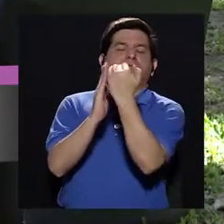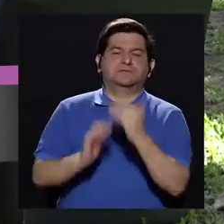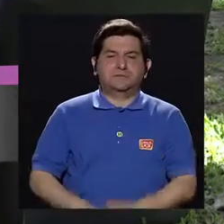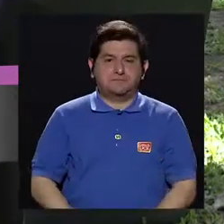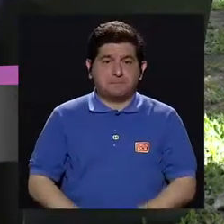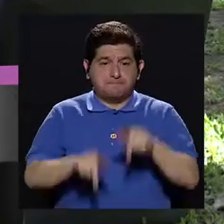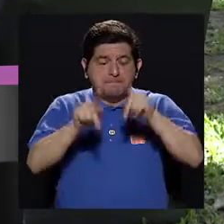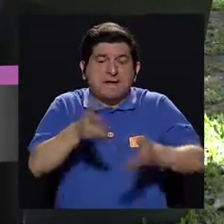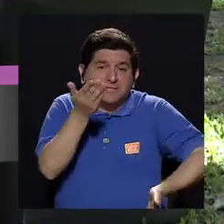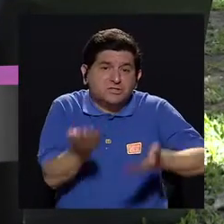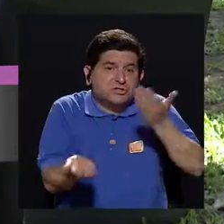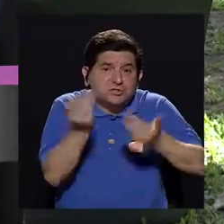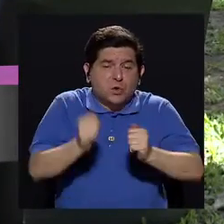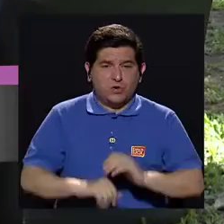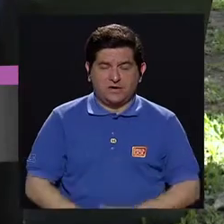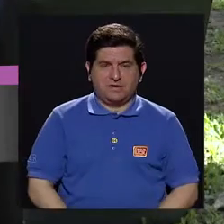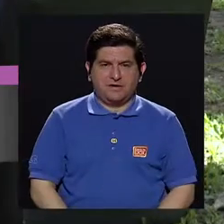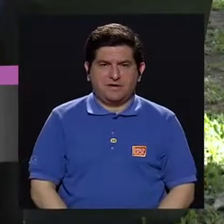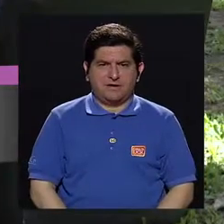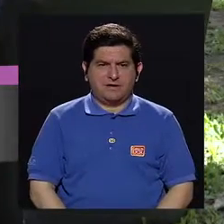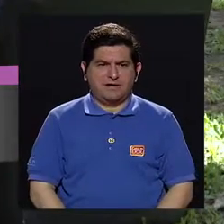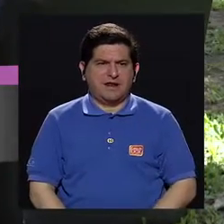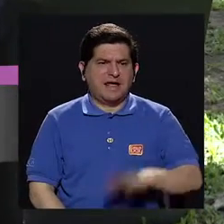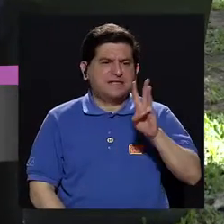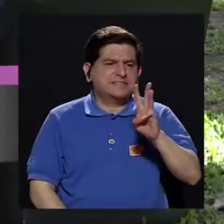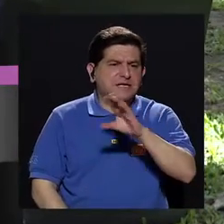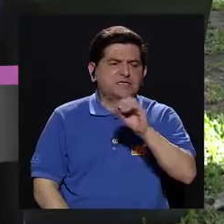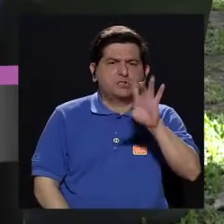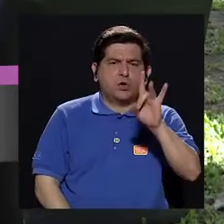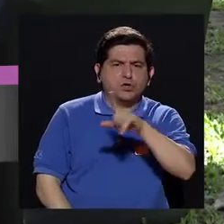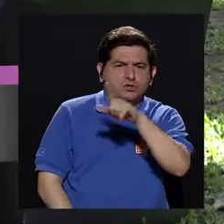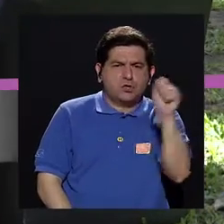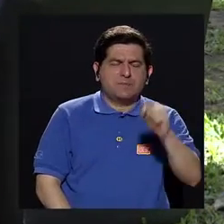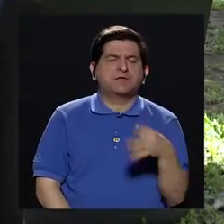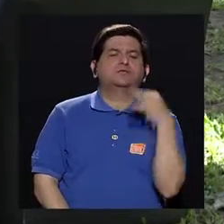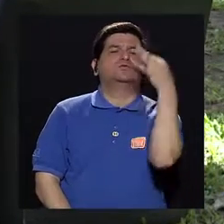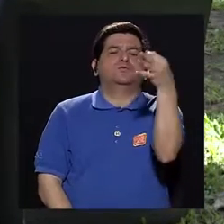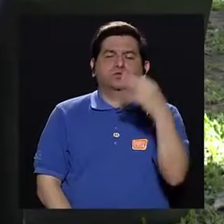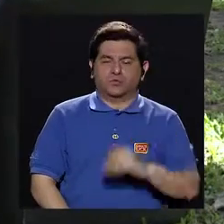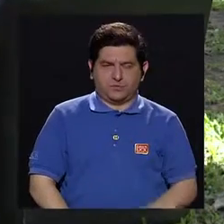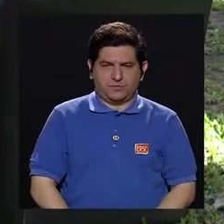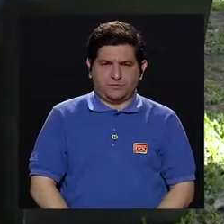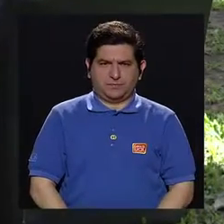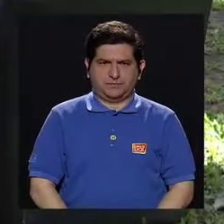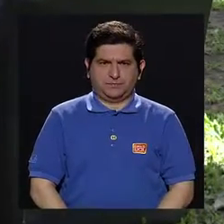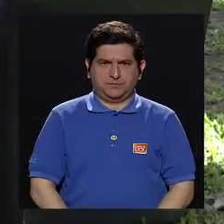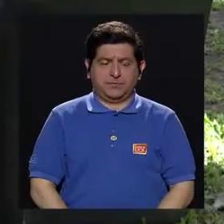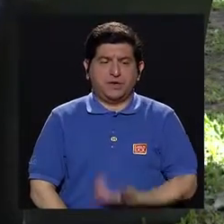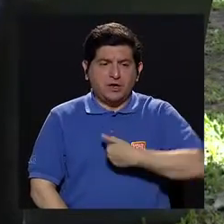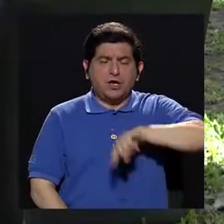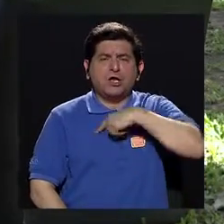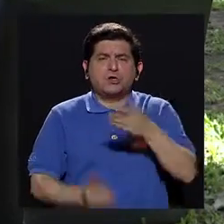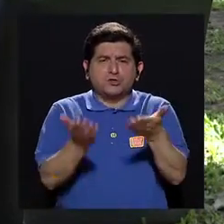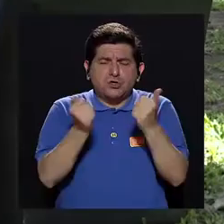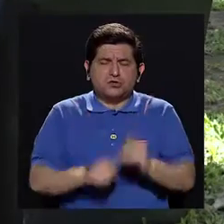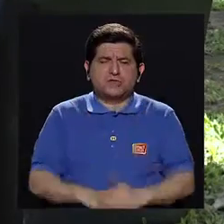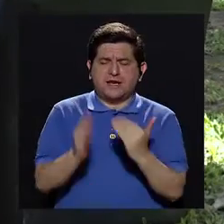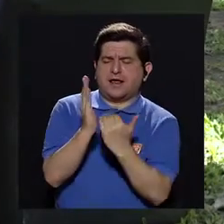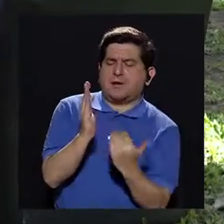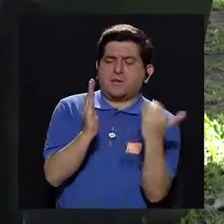Digamos, tenemos pacientes a seis o ocho meses plazo. Y entonces queremos